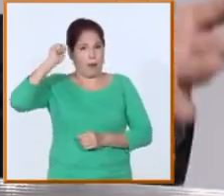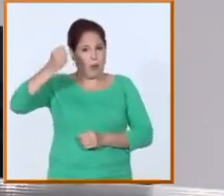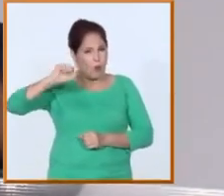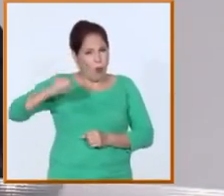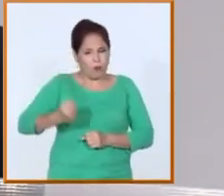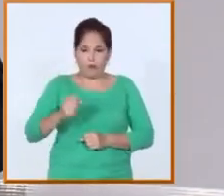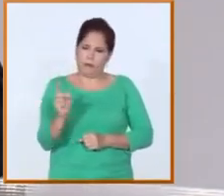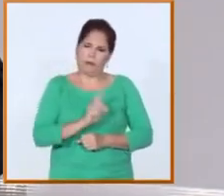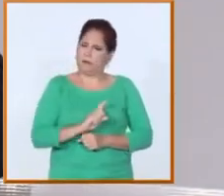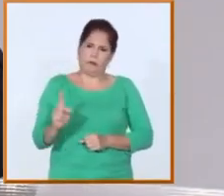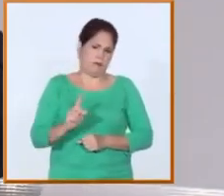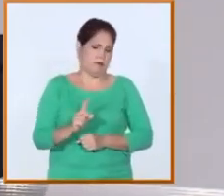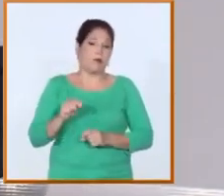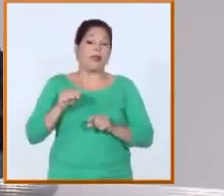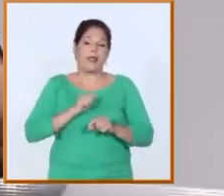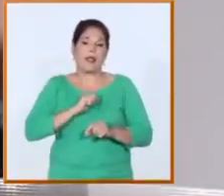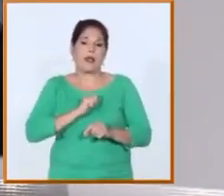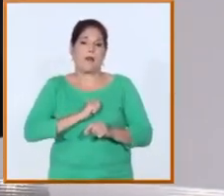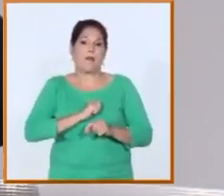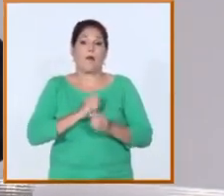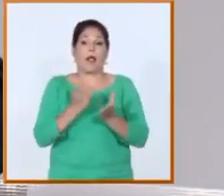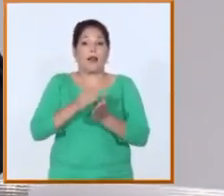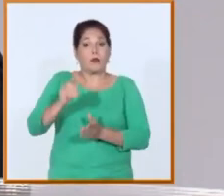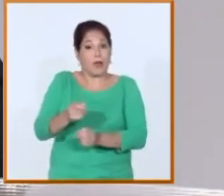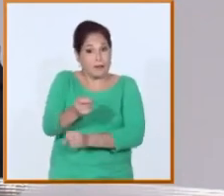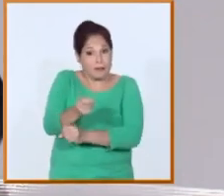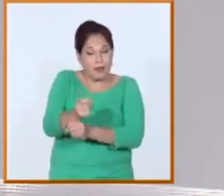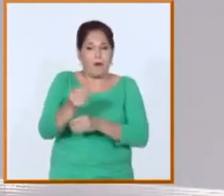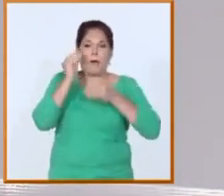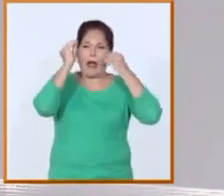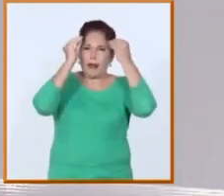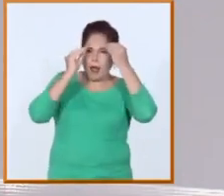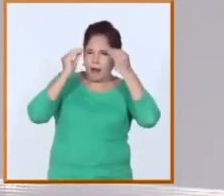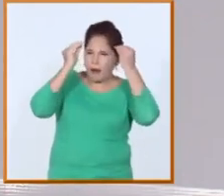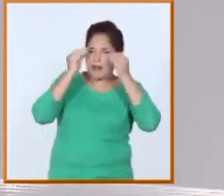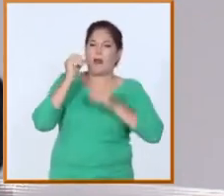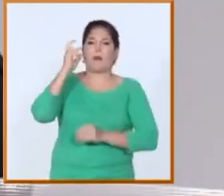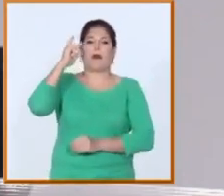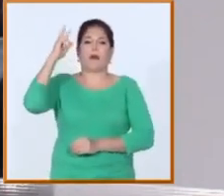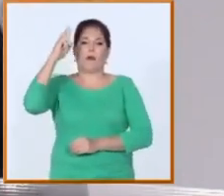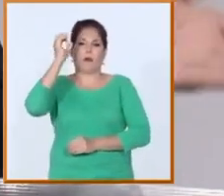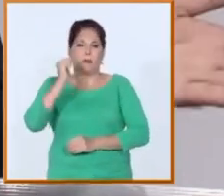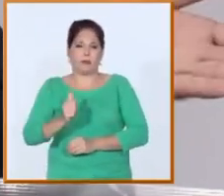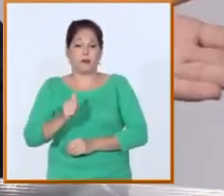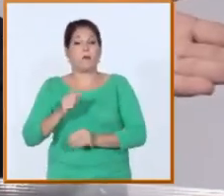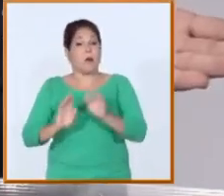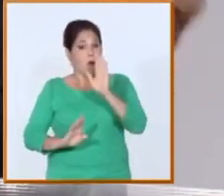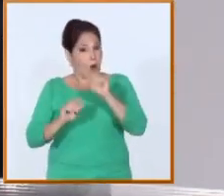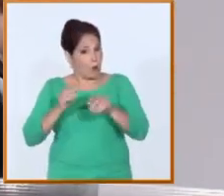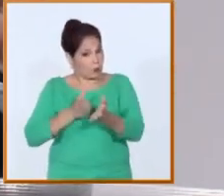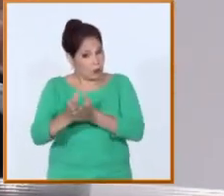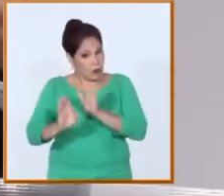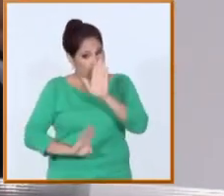en procesos de acreditación y con grupos de estudio para ver cómo se perfecciona y seguiremos avanzando hacia nuevas